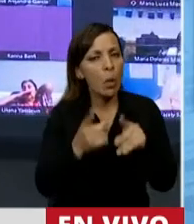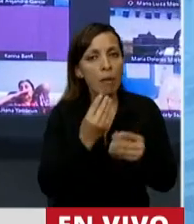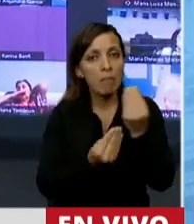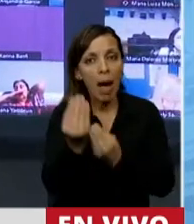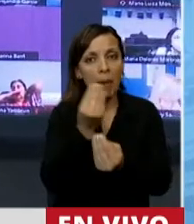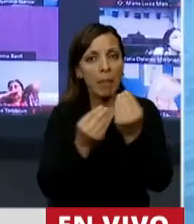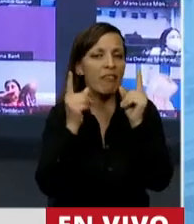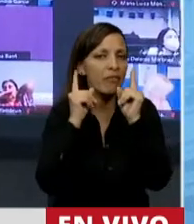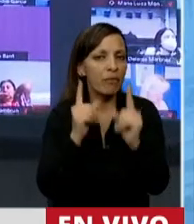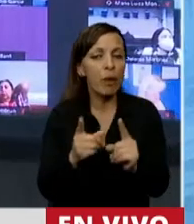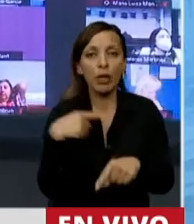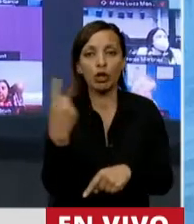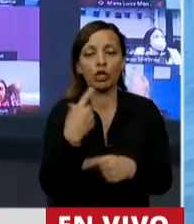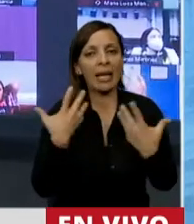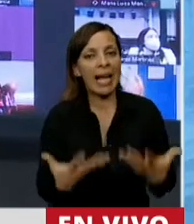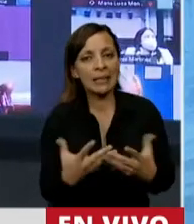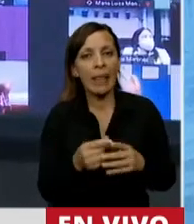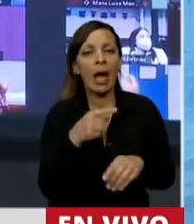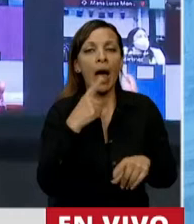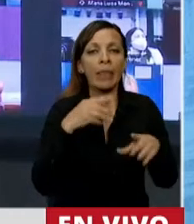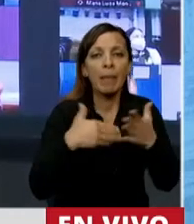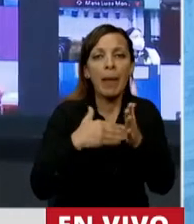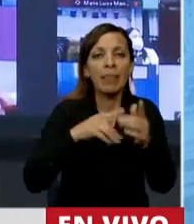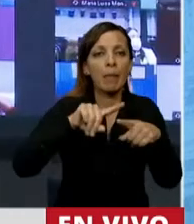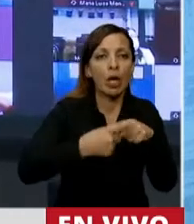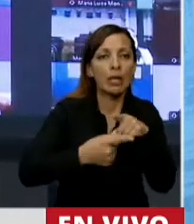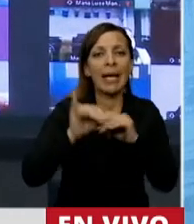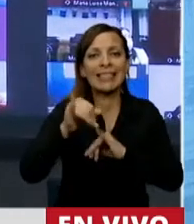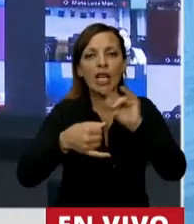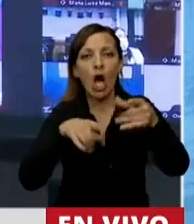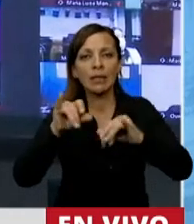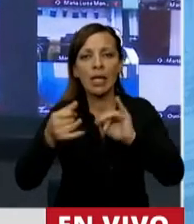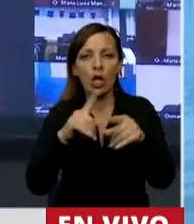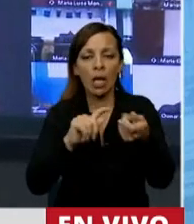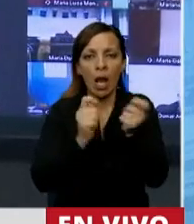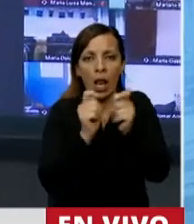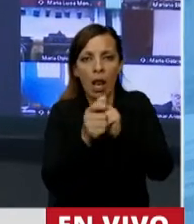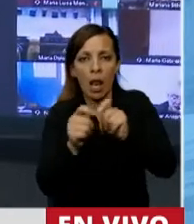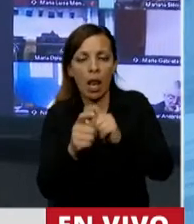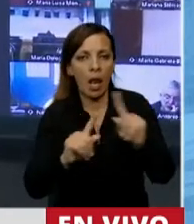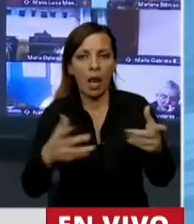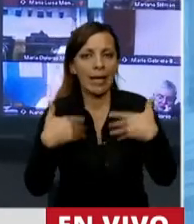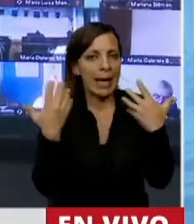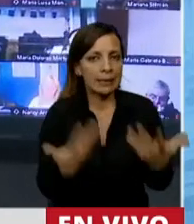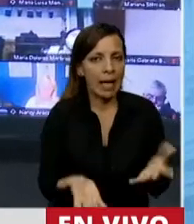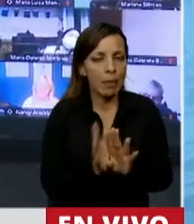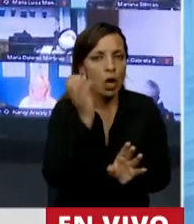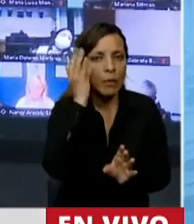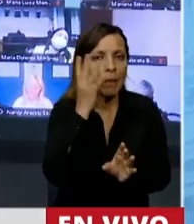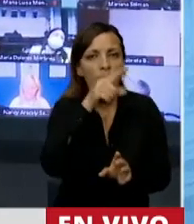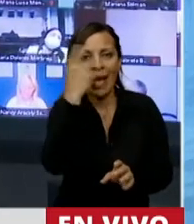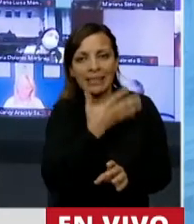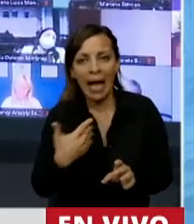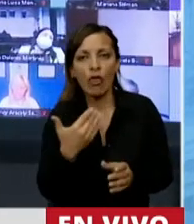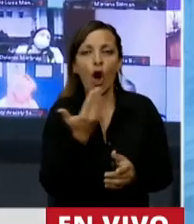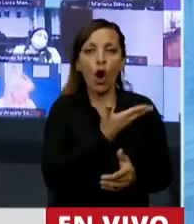generación está cansada de políticas calecitas, que dan vueltas y vueltas y no van hacia ningún lugar y van cambiando y donde nos olvidamos que gobierno y Estado son dos